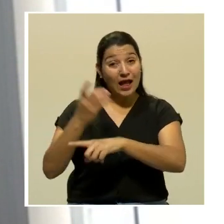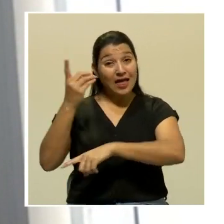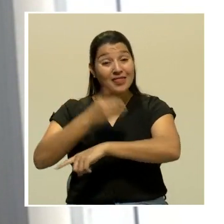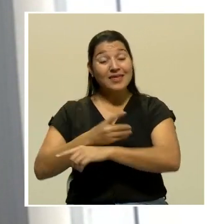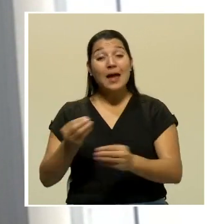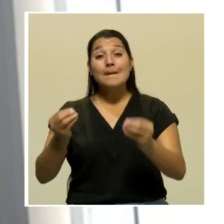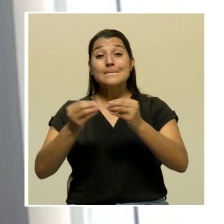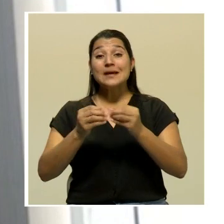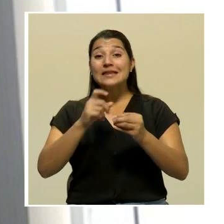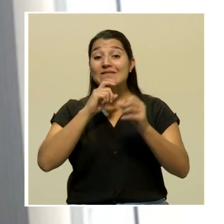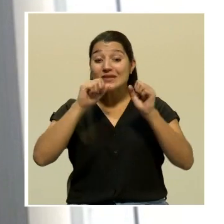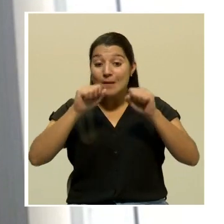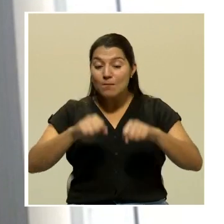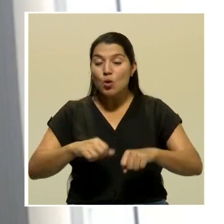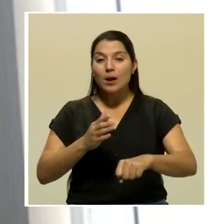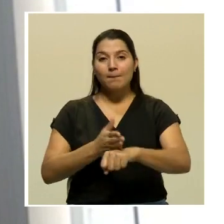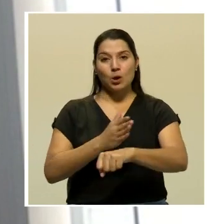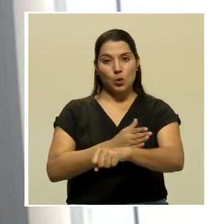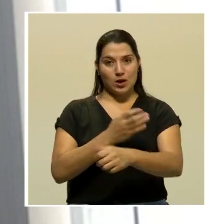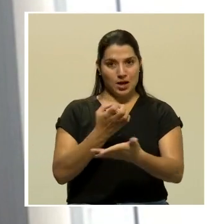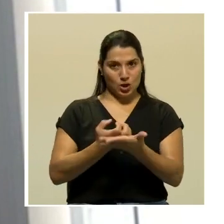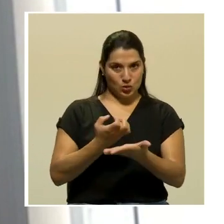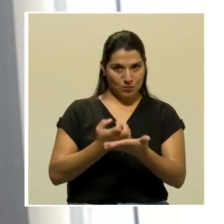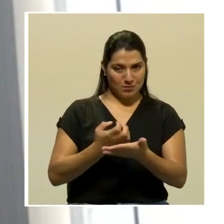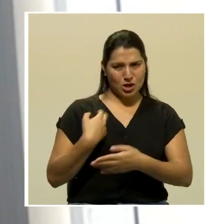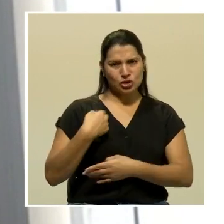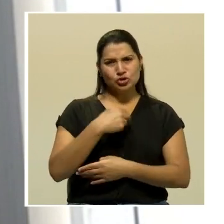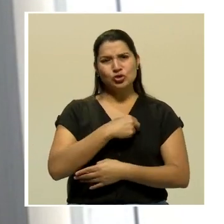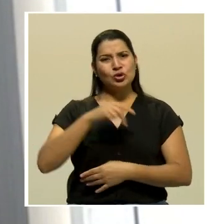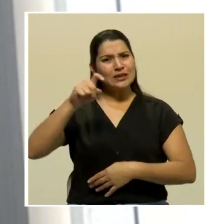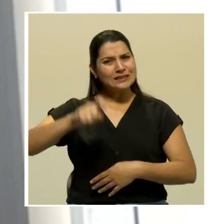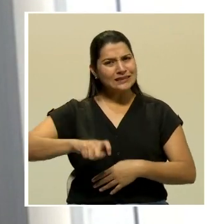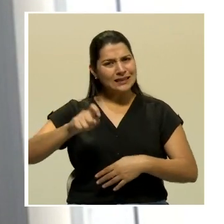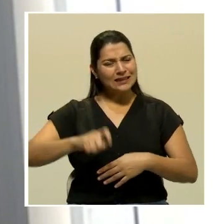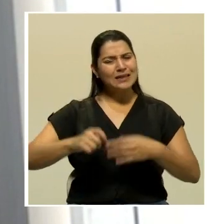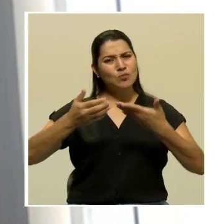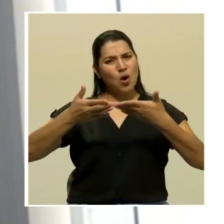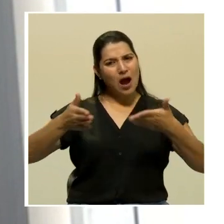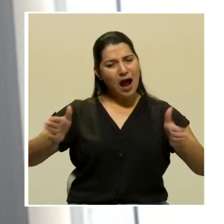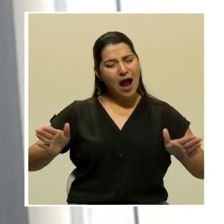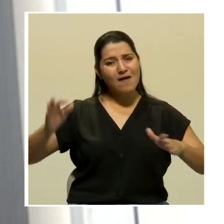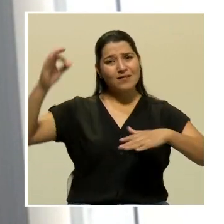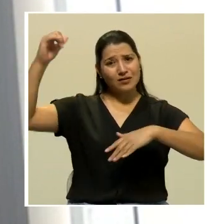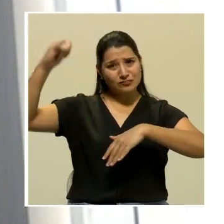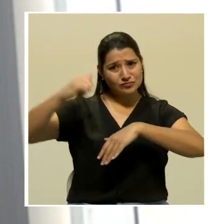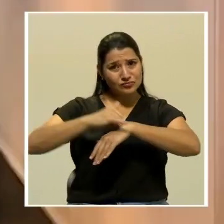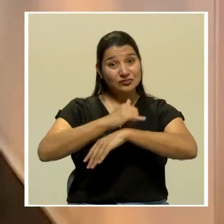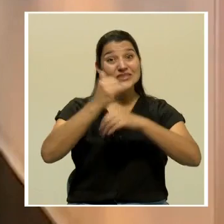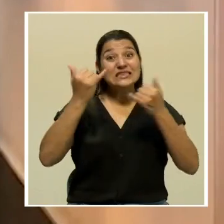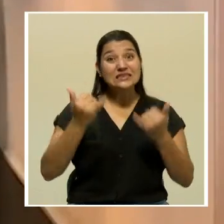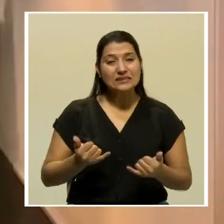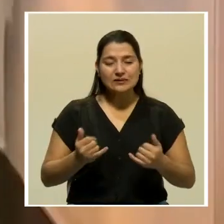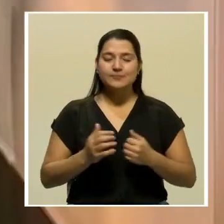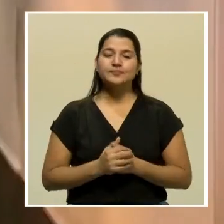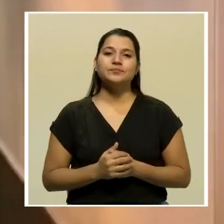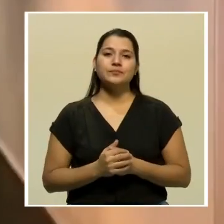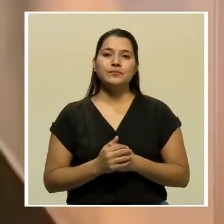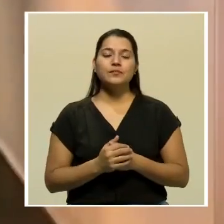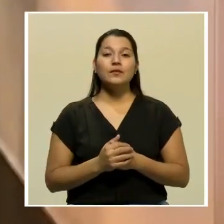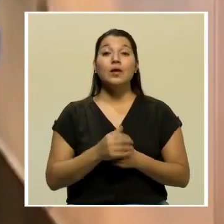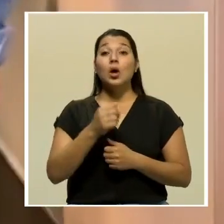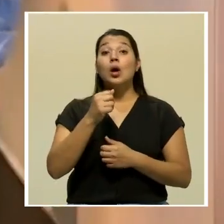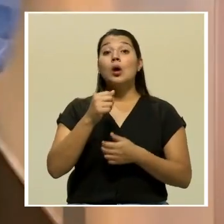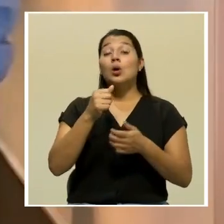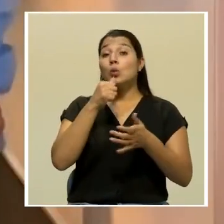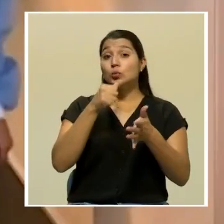más difícil la recuperación. Requerimos la apertura de las fronteras aéreas ya. Mediante un comunicado